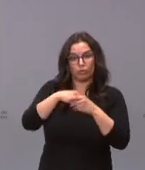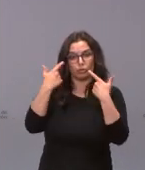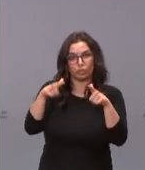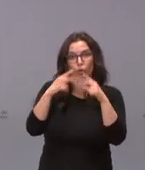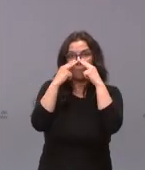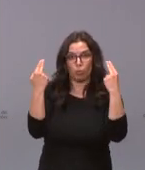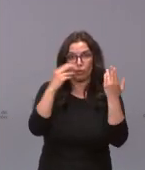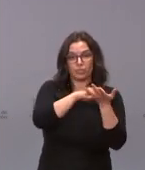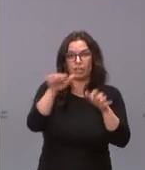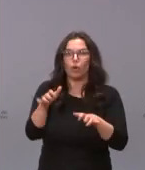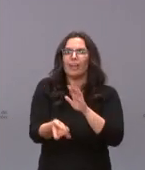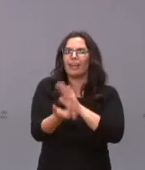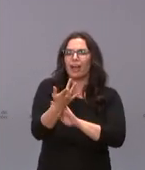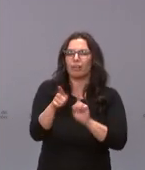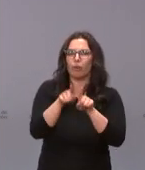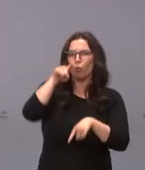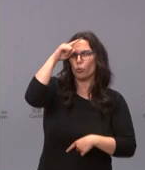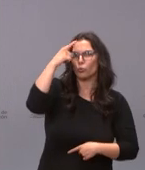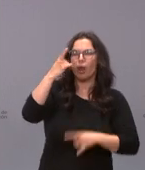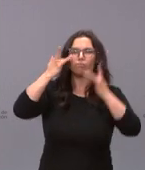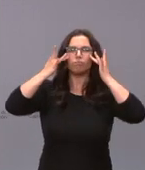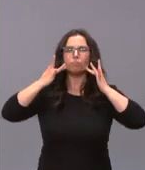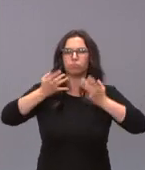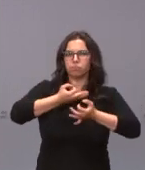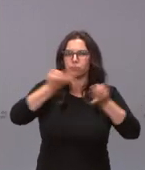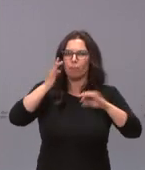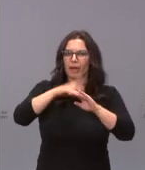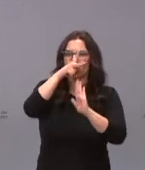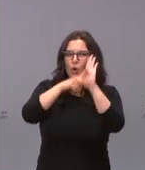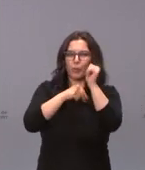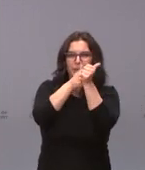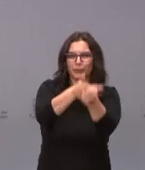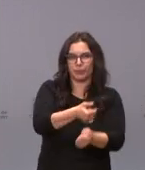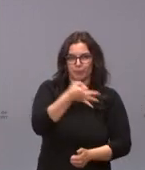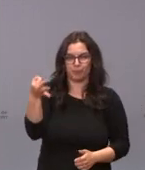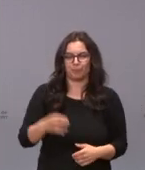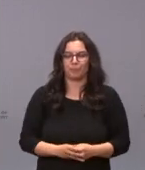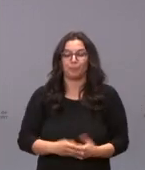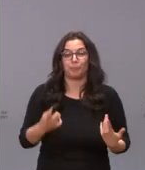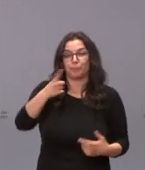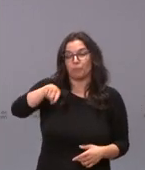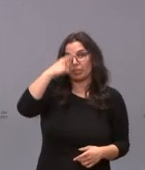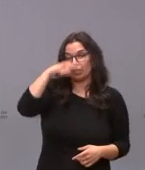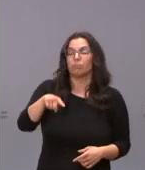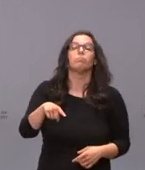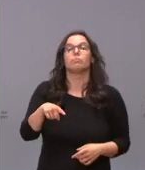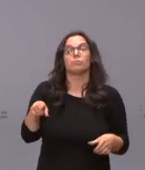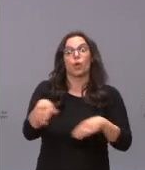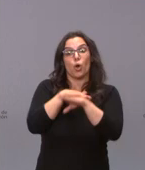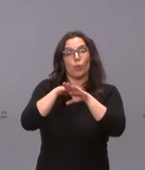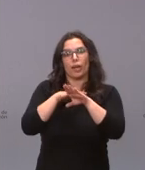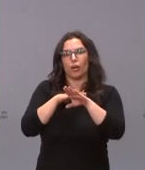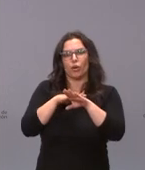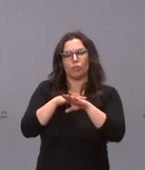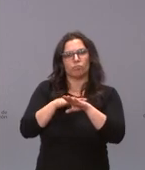público de Castilla y León una cultura de integridad en el cumplimiento normativo. Como saben, este gobierno nació del compromiso y